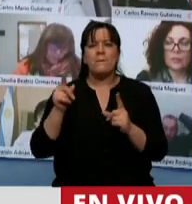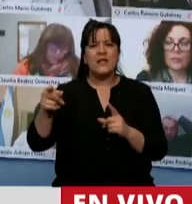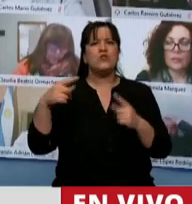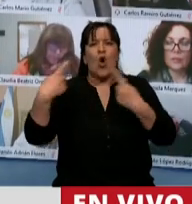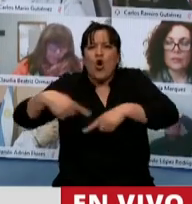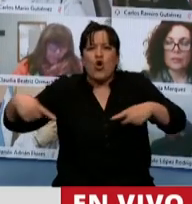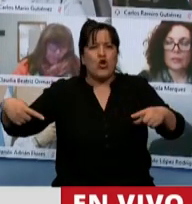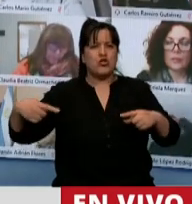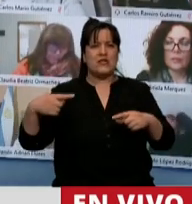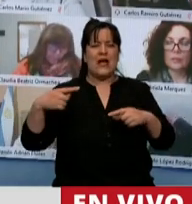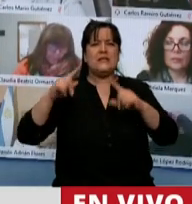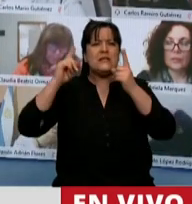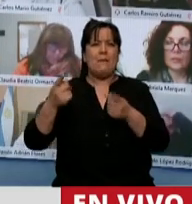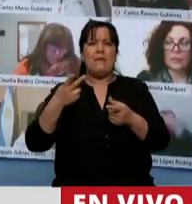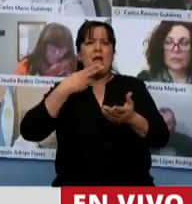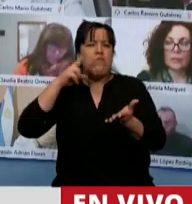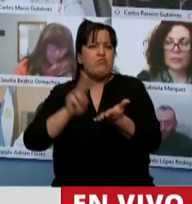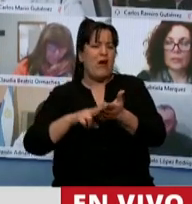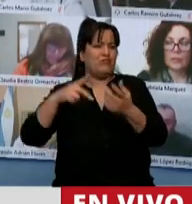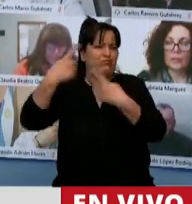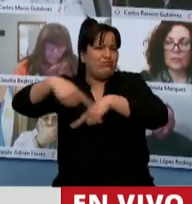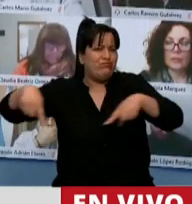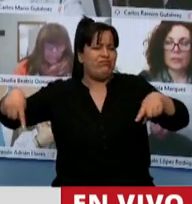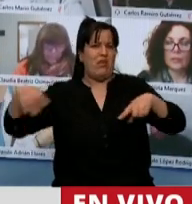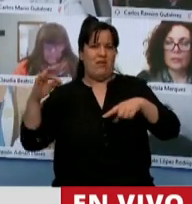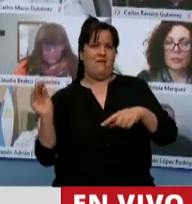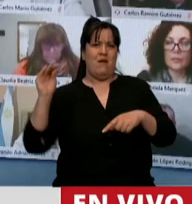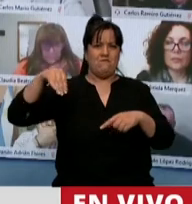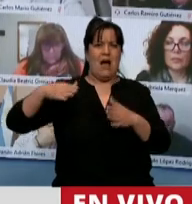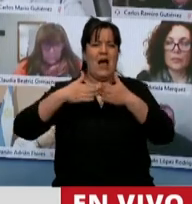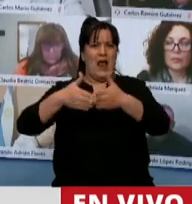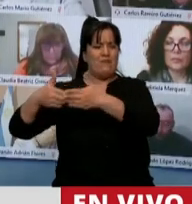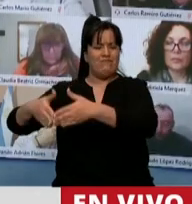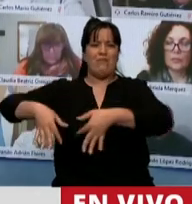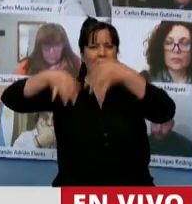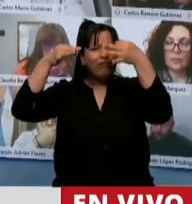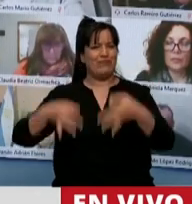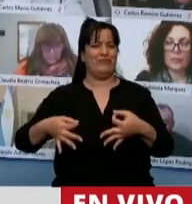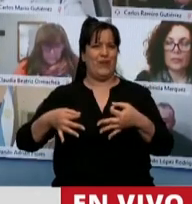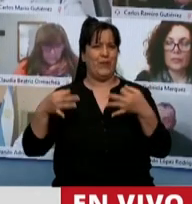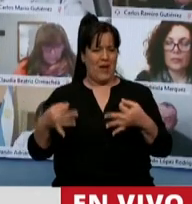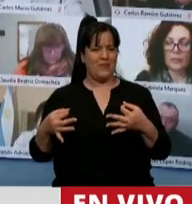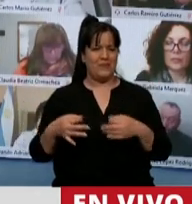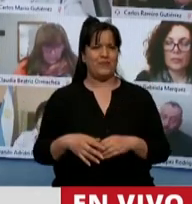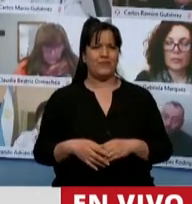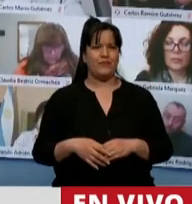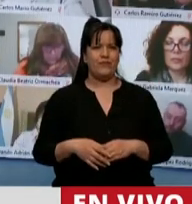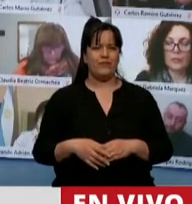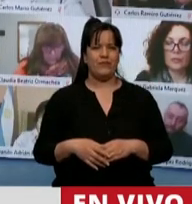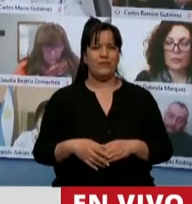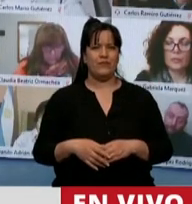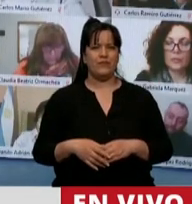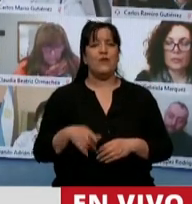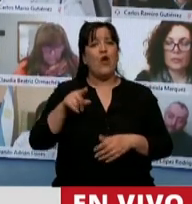mercaderías y el decomiso de buques para hacerlo realmente efectivo. Y